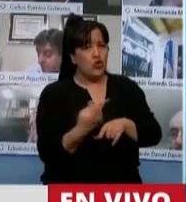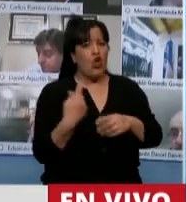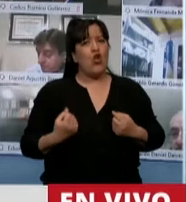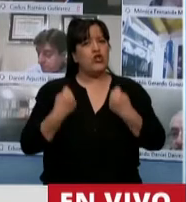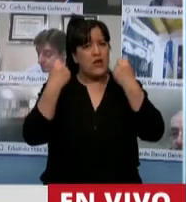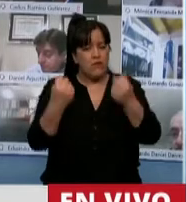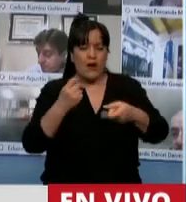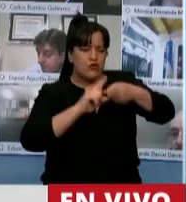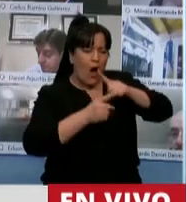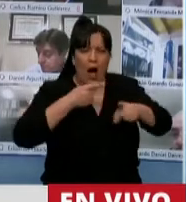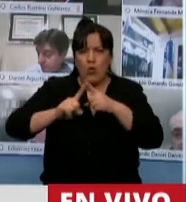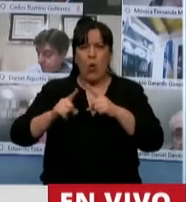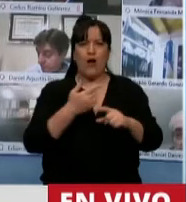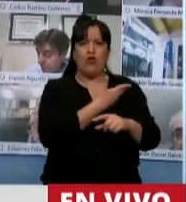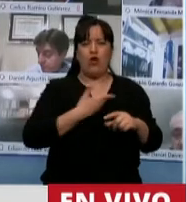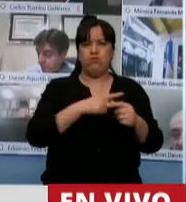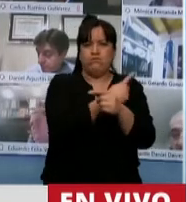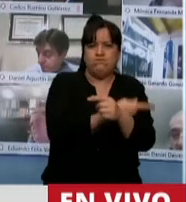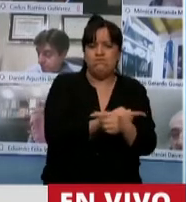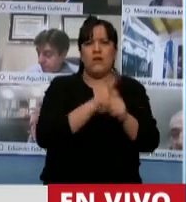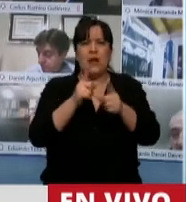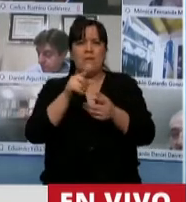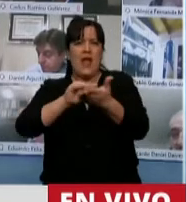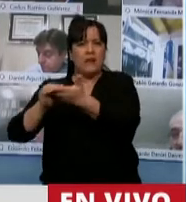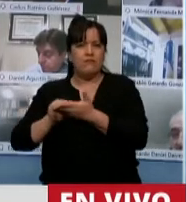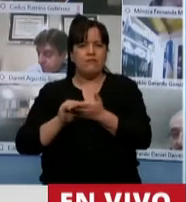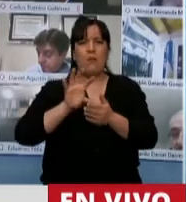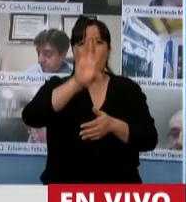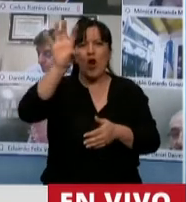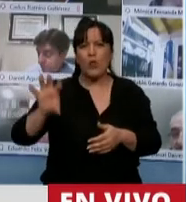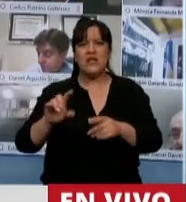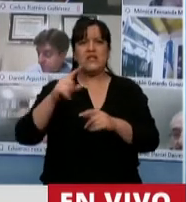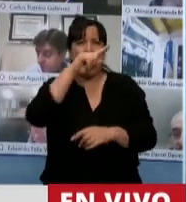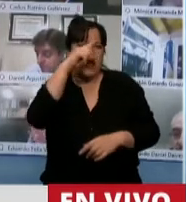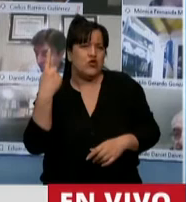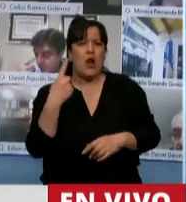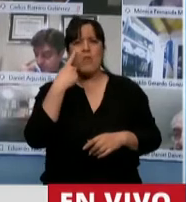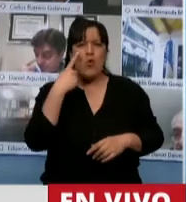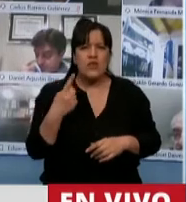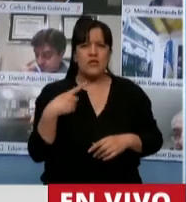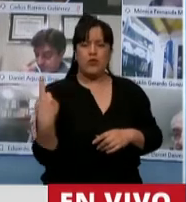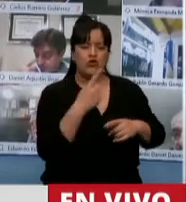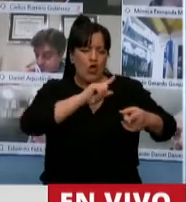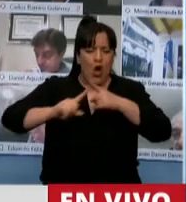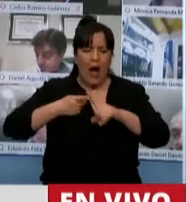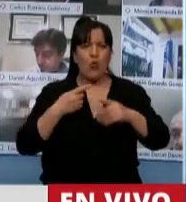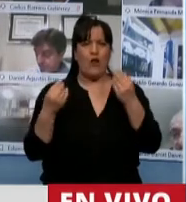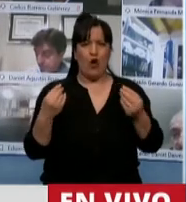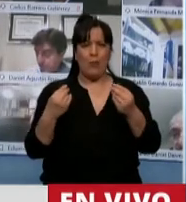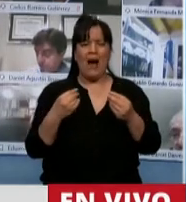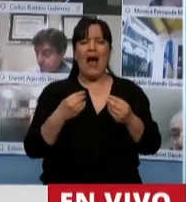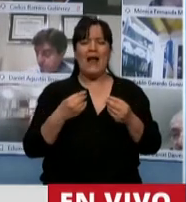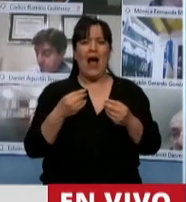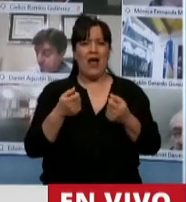la coordinación entre poder ejecutivo y legisladores provinciales y nacionales y municipios para poder encontrar